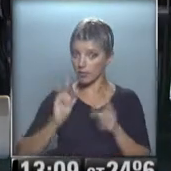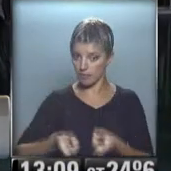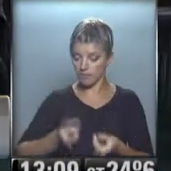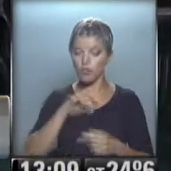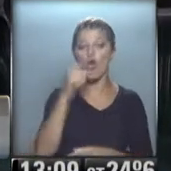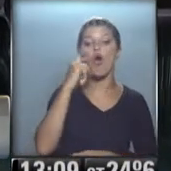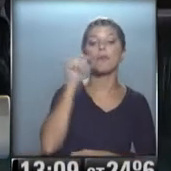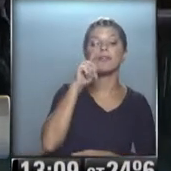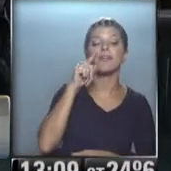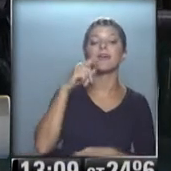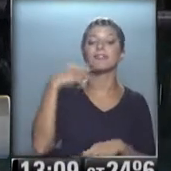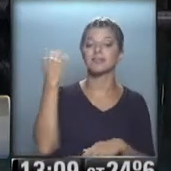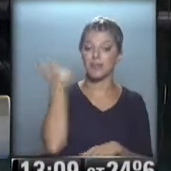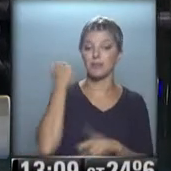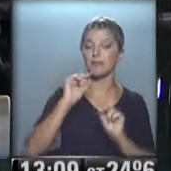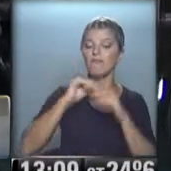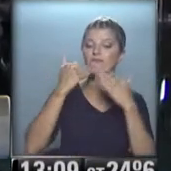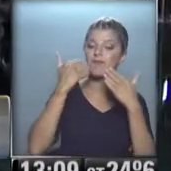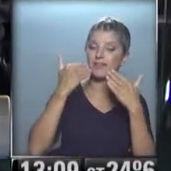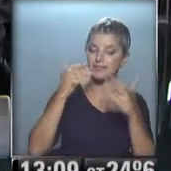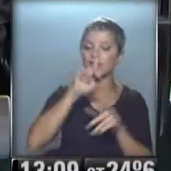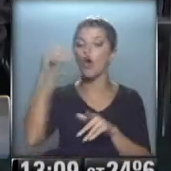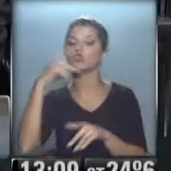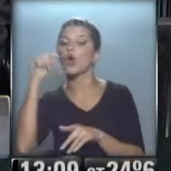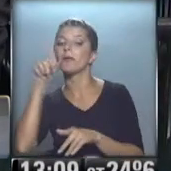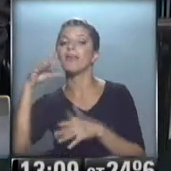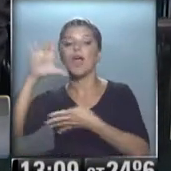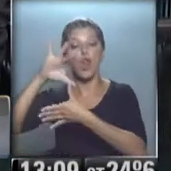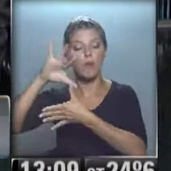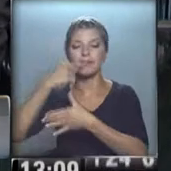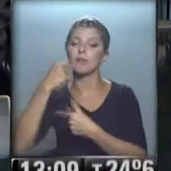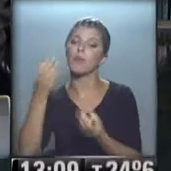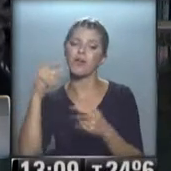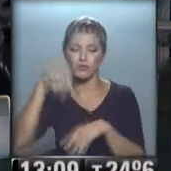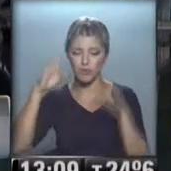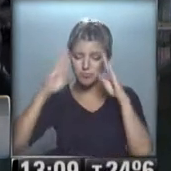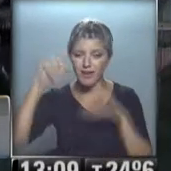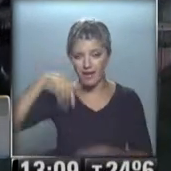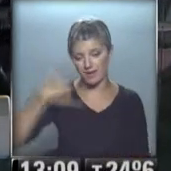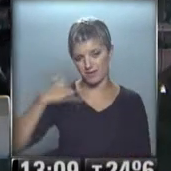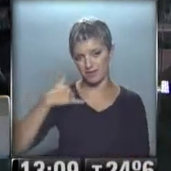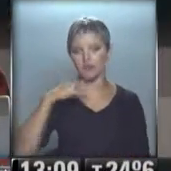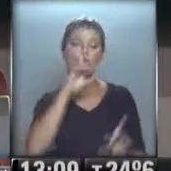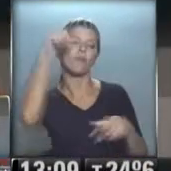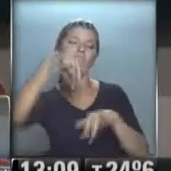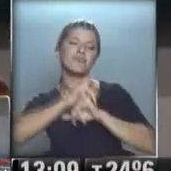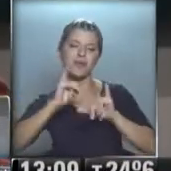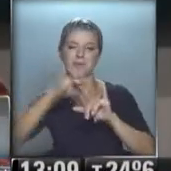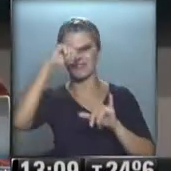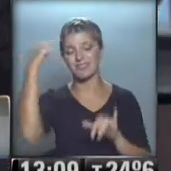felicita por el programa y saluda a todos Pablo de Lomas de Zamora dice por qué no se ocupan de la Argentina dice Pablo porque este es un programa de Visión 7 Internacional